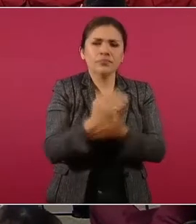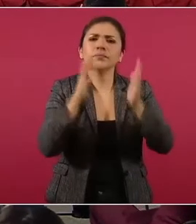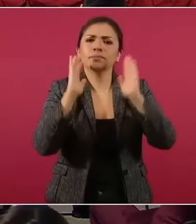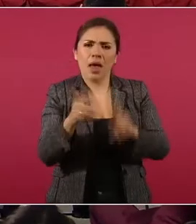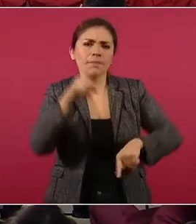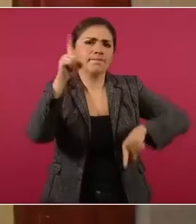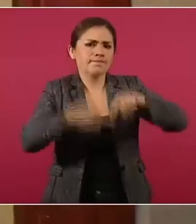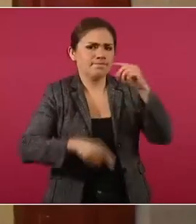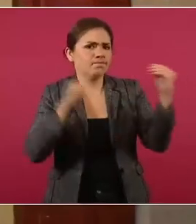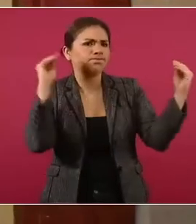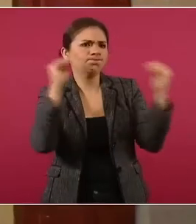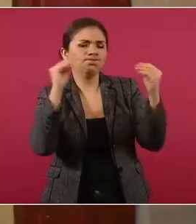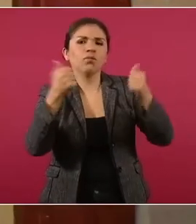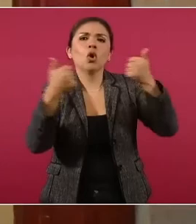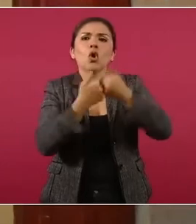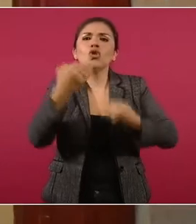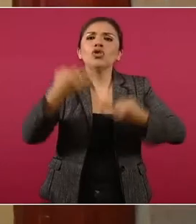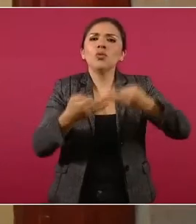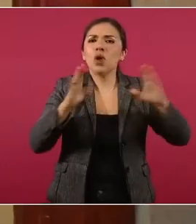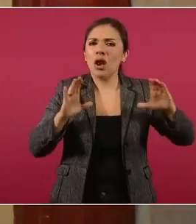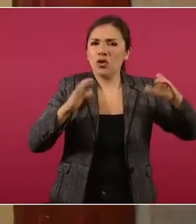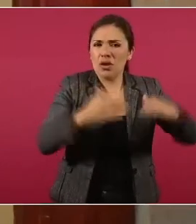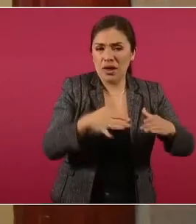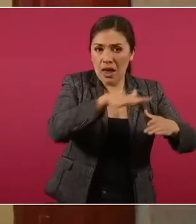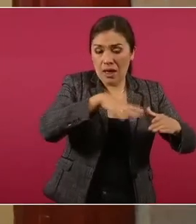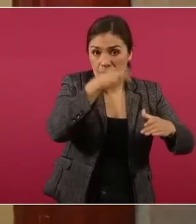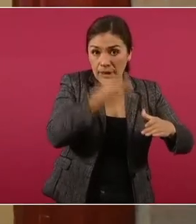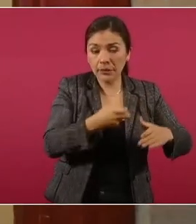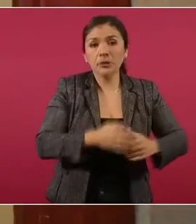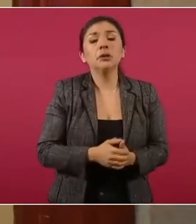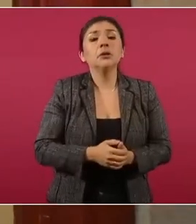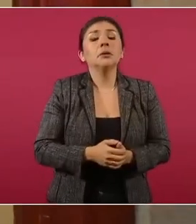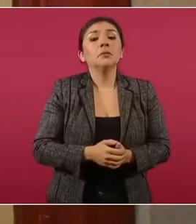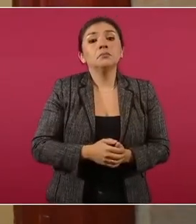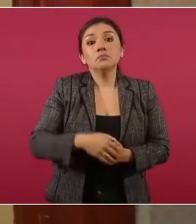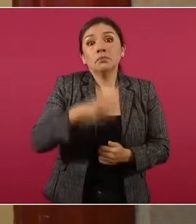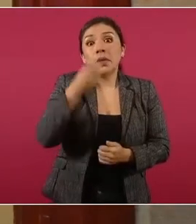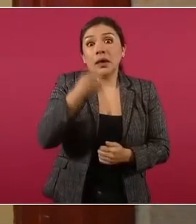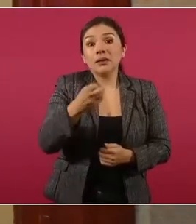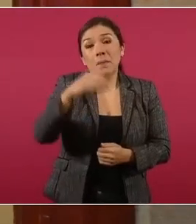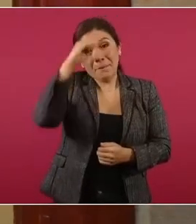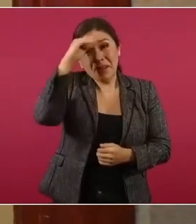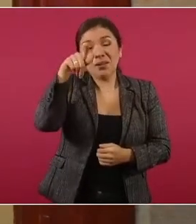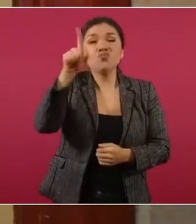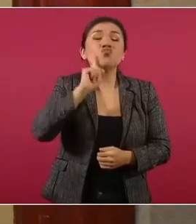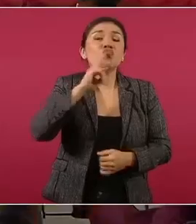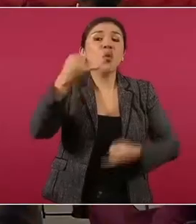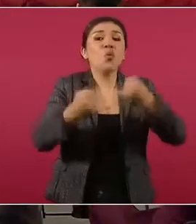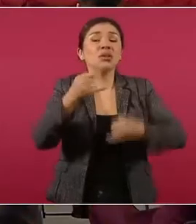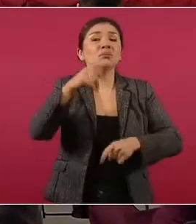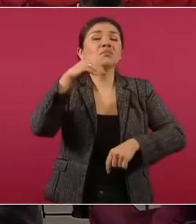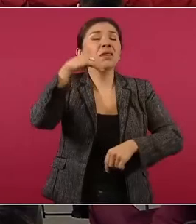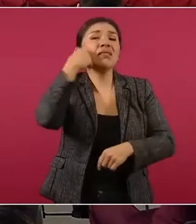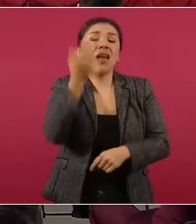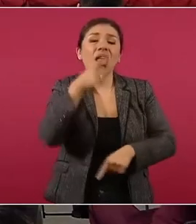ante un tribunal colegiado y quedó sin efecto la suspensión provisional. Siguiente.